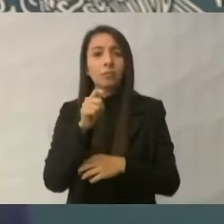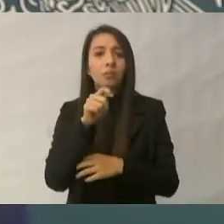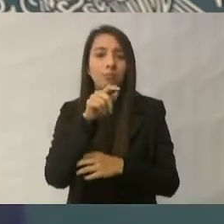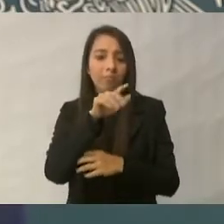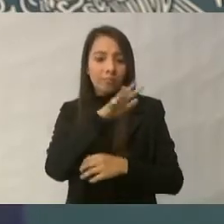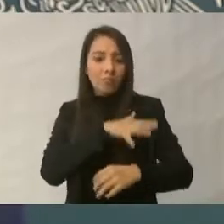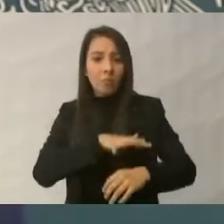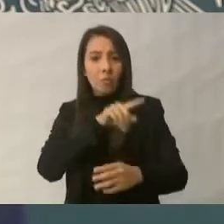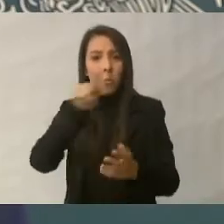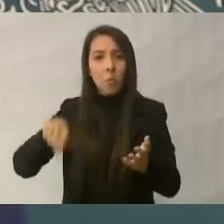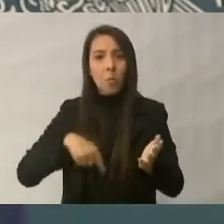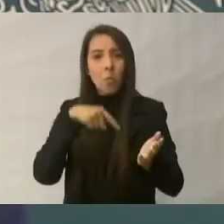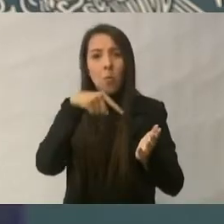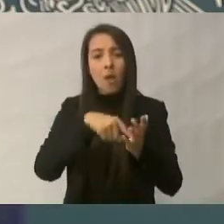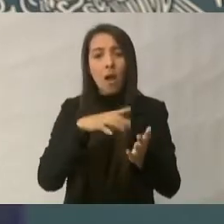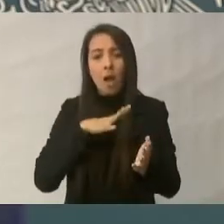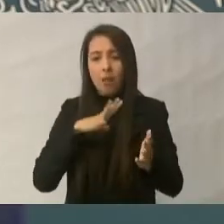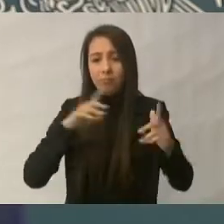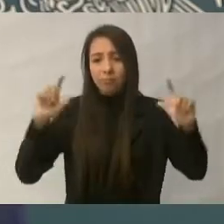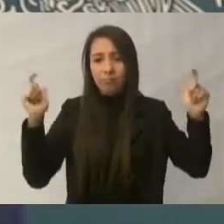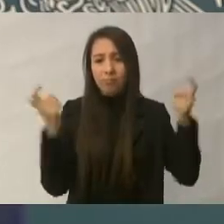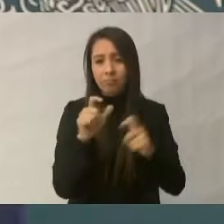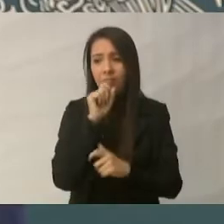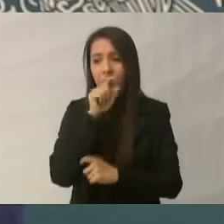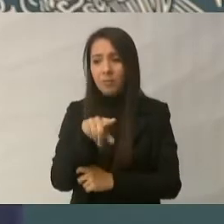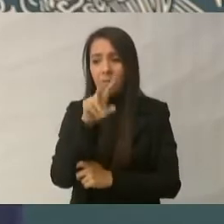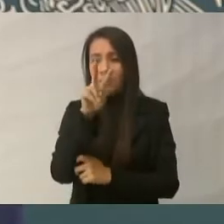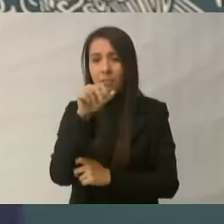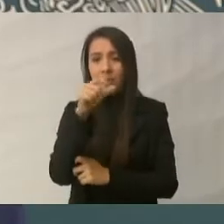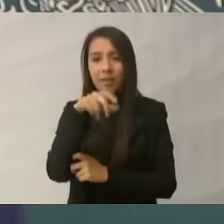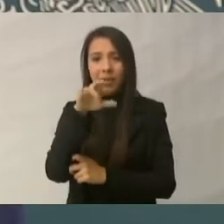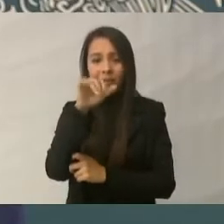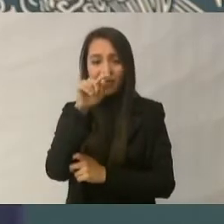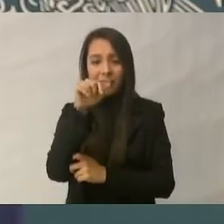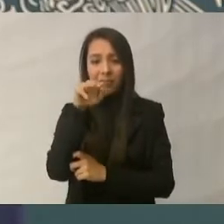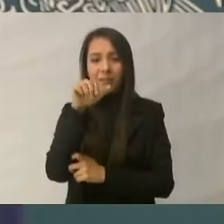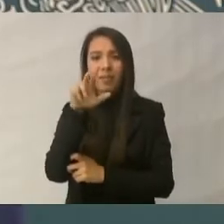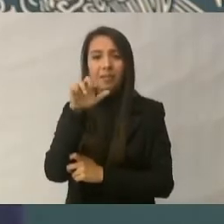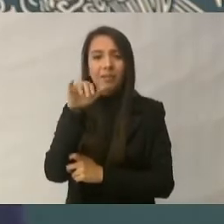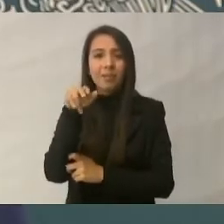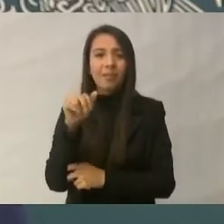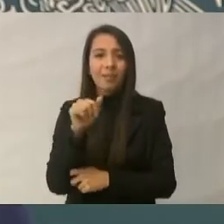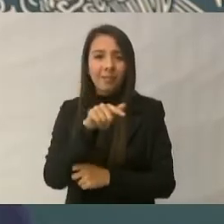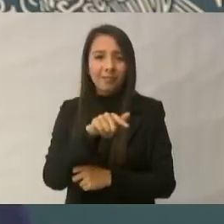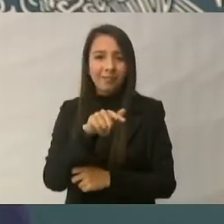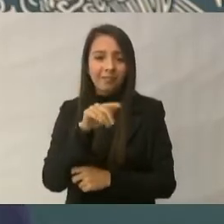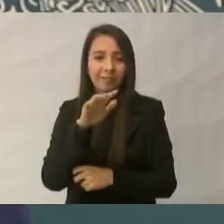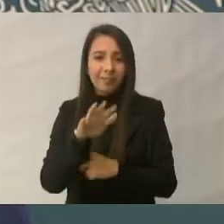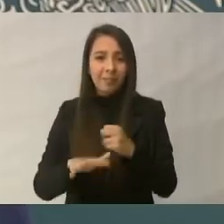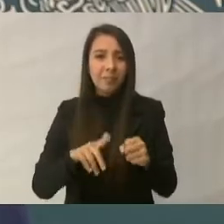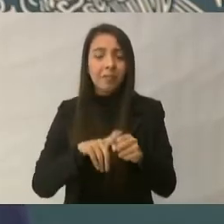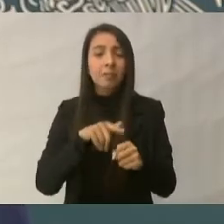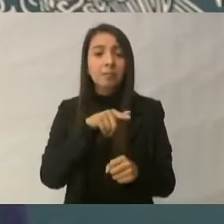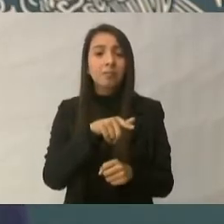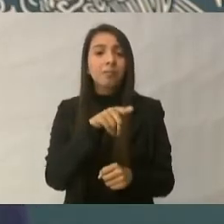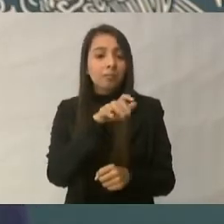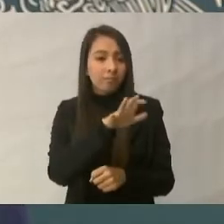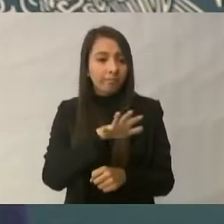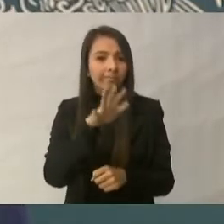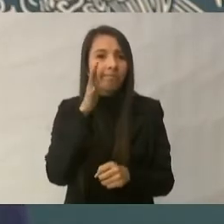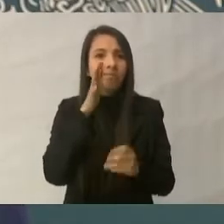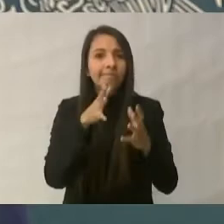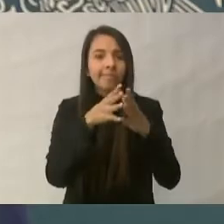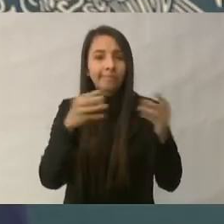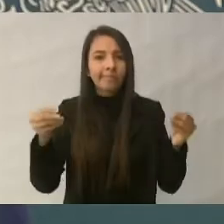los pocos ejemplares que existen de la vaquita marina, y en la totalidad de la zona, obviamente el